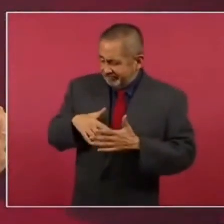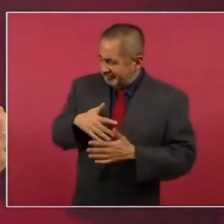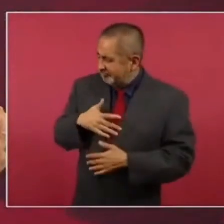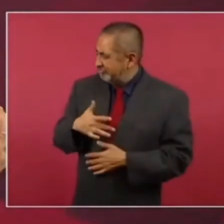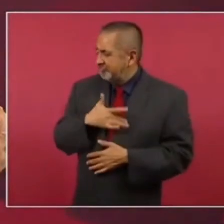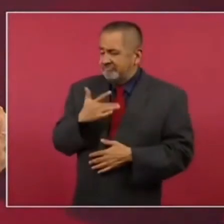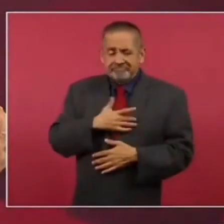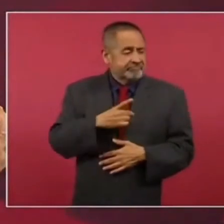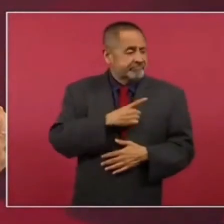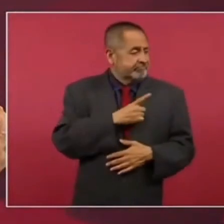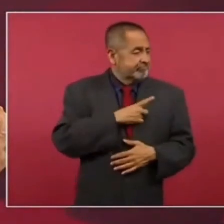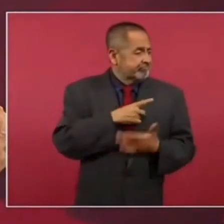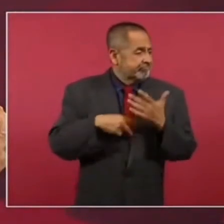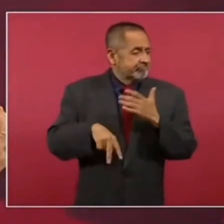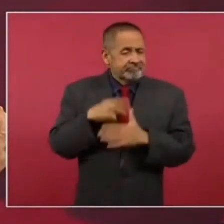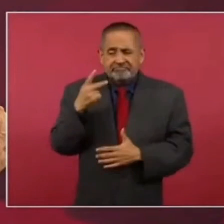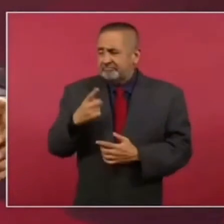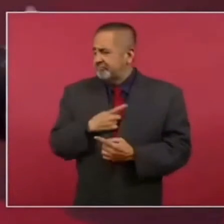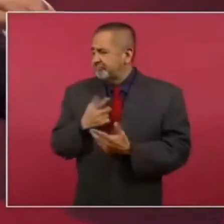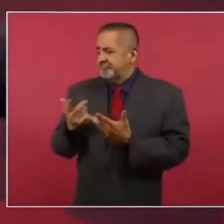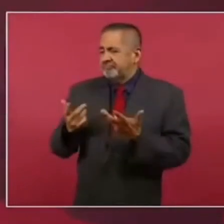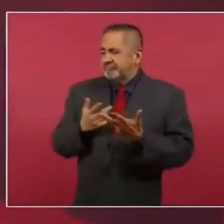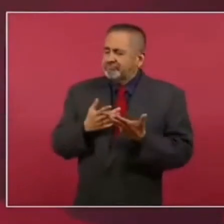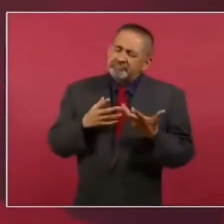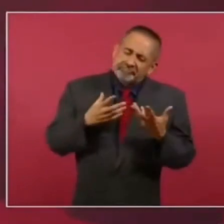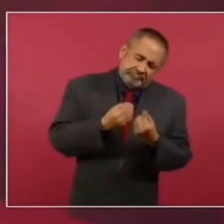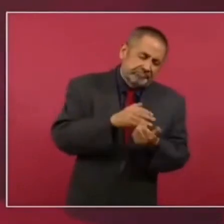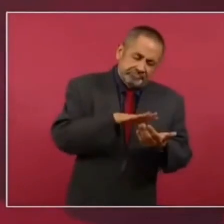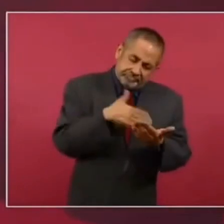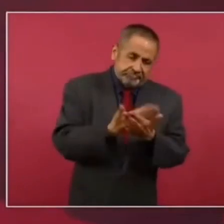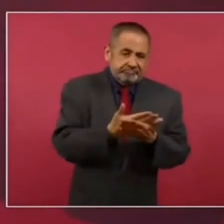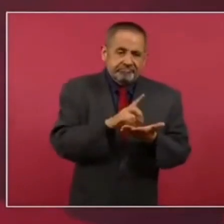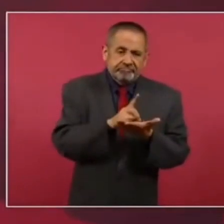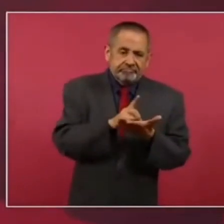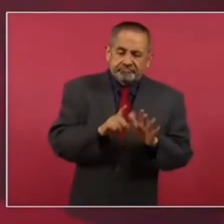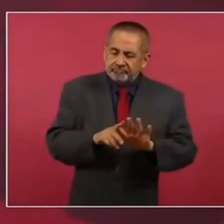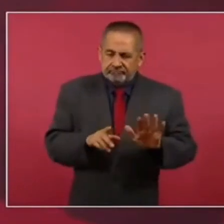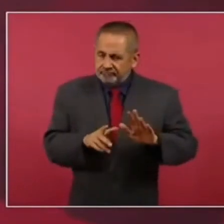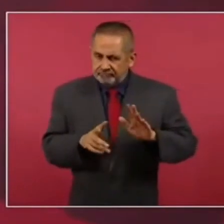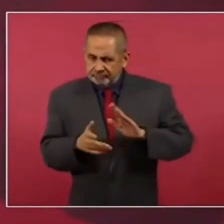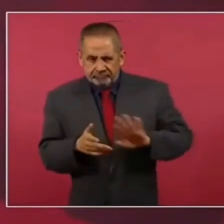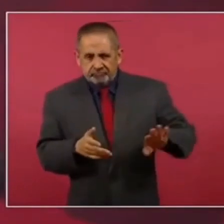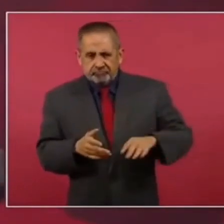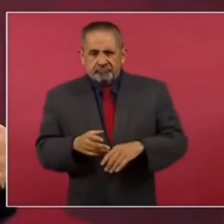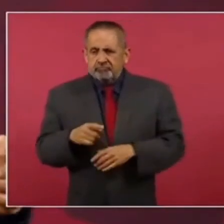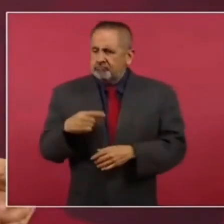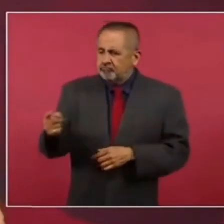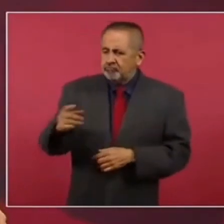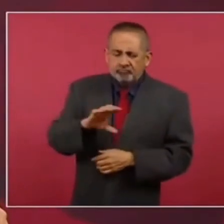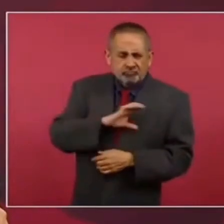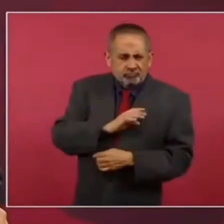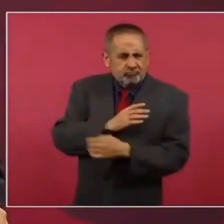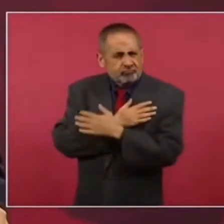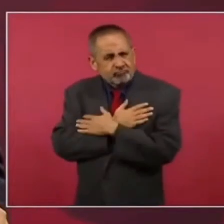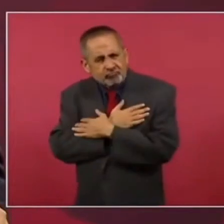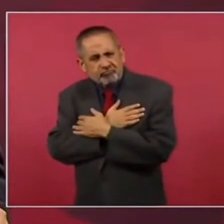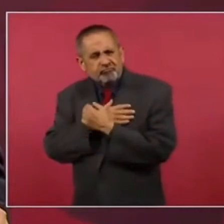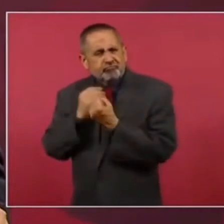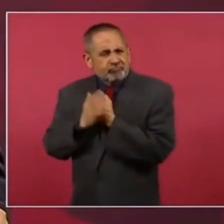vidas, que tengan apapacho, amor, familiar,